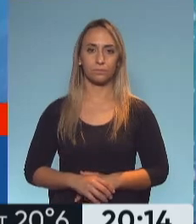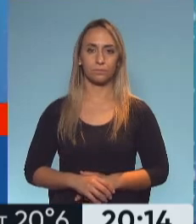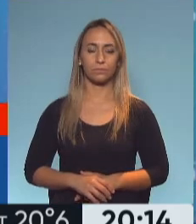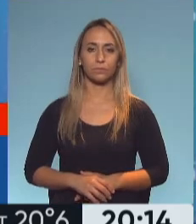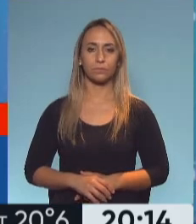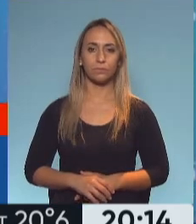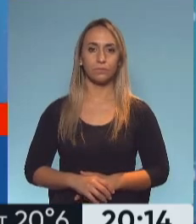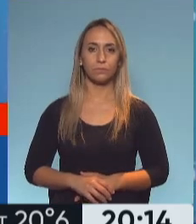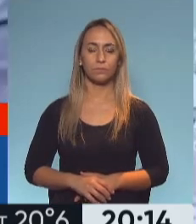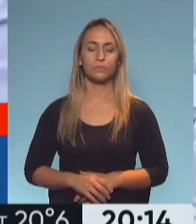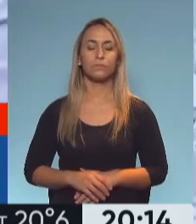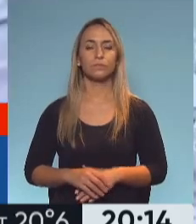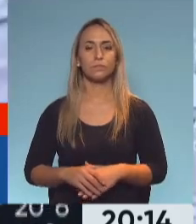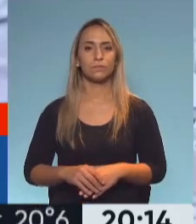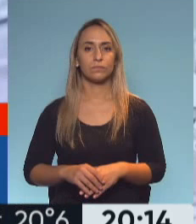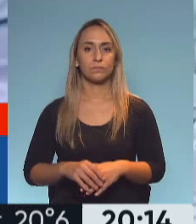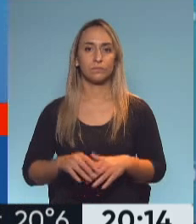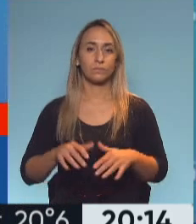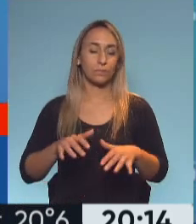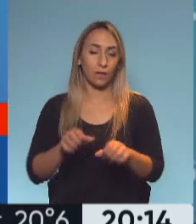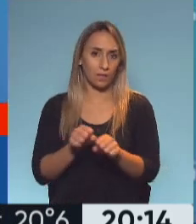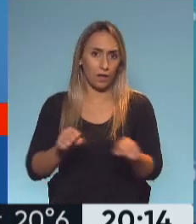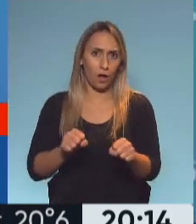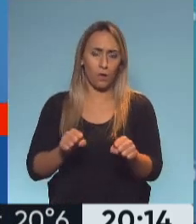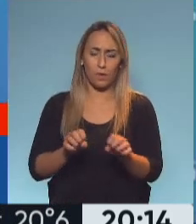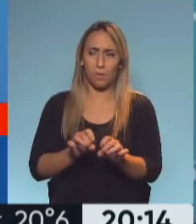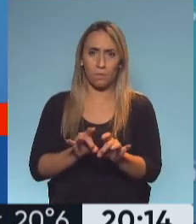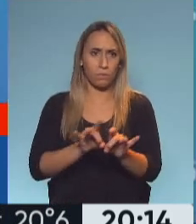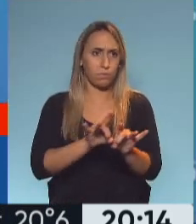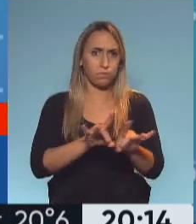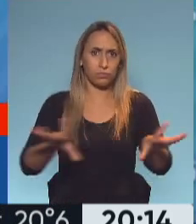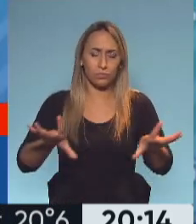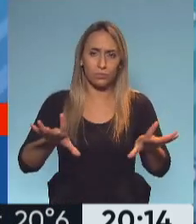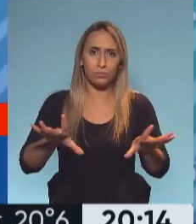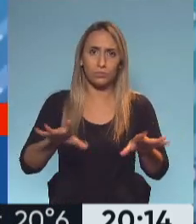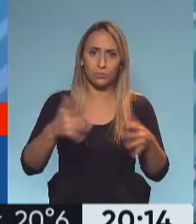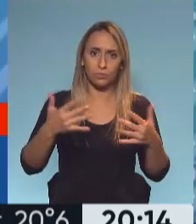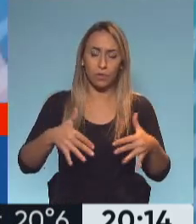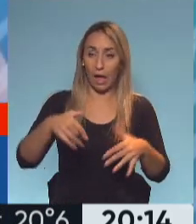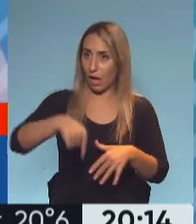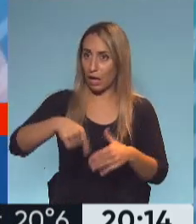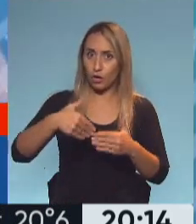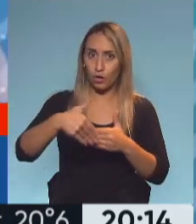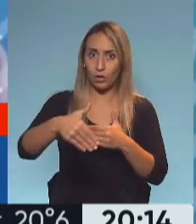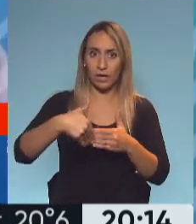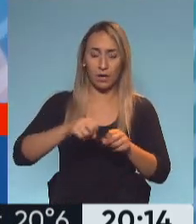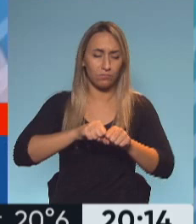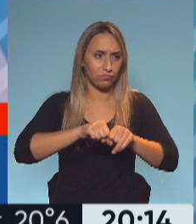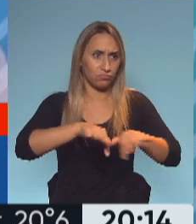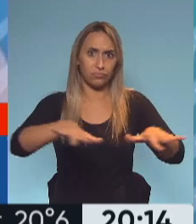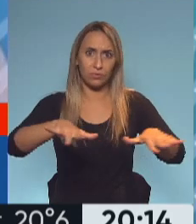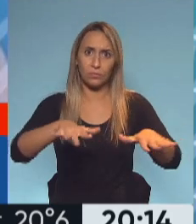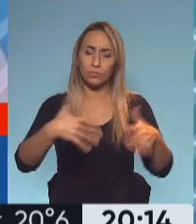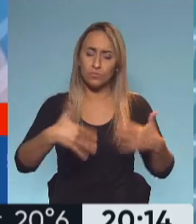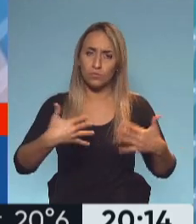La dimensión casi explosiva que están teniendo en estos momentos, en una situación